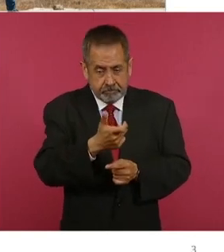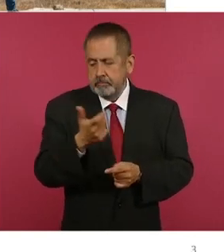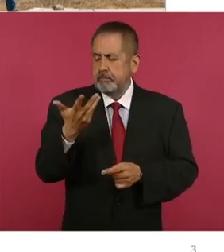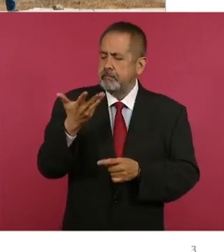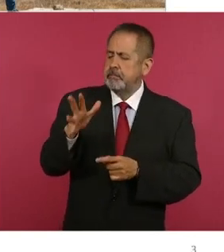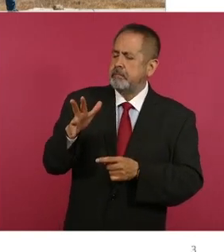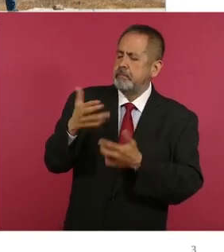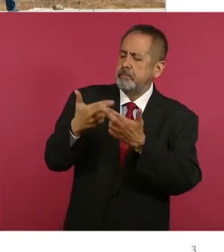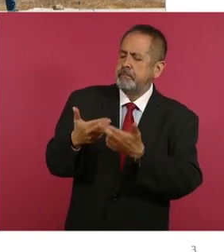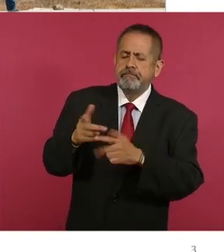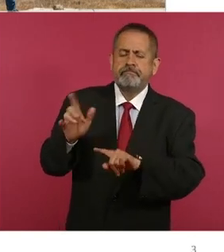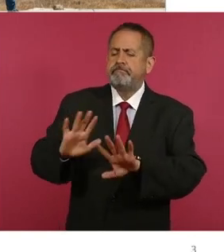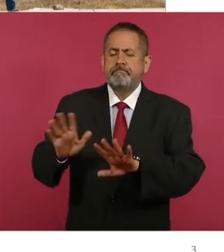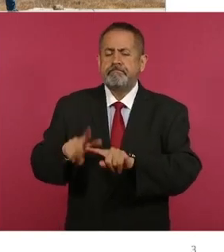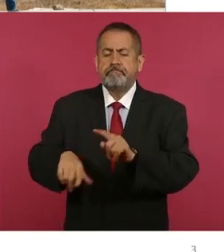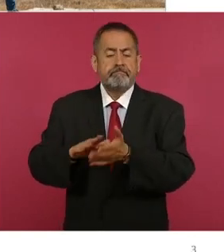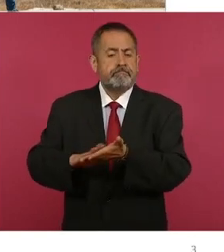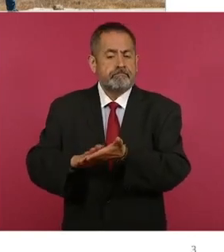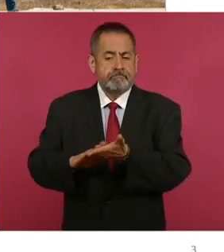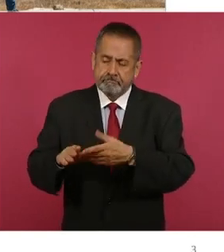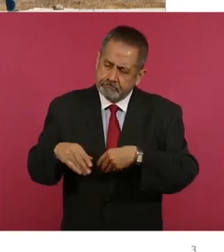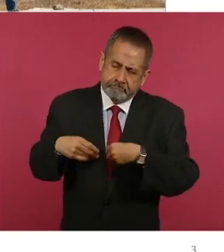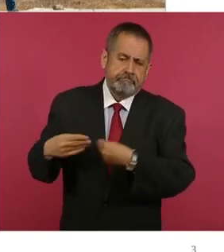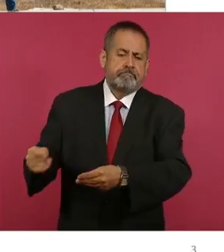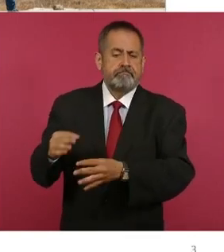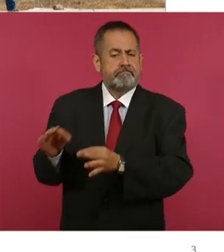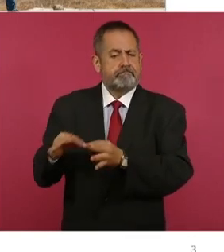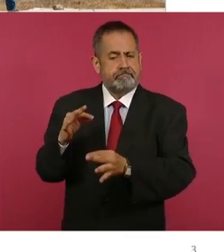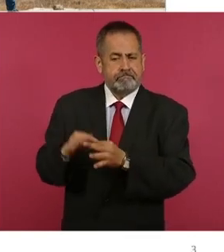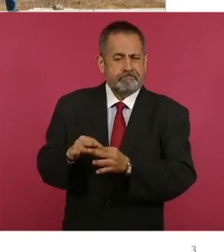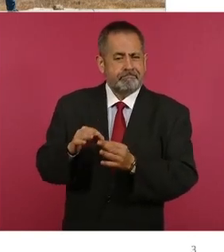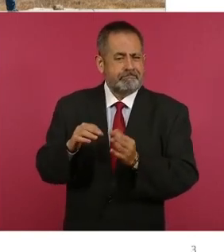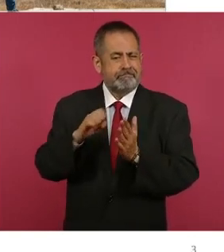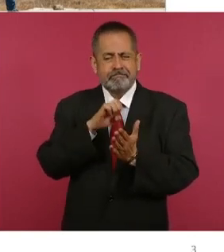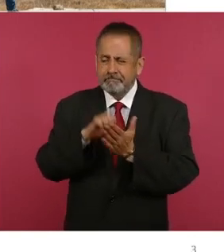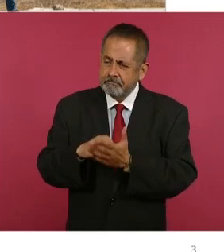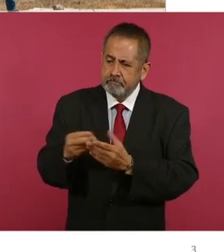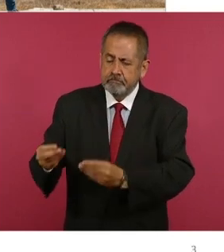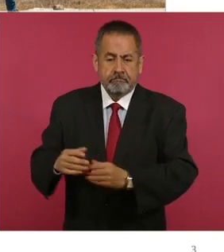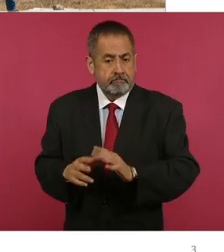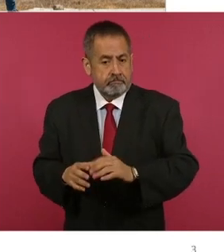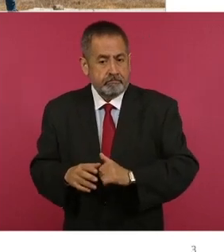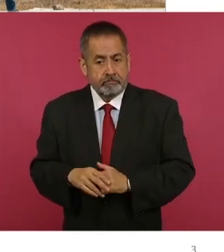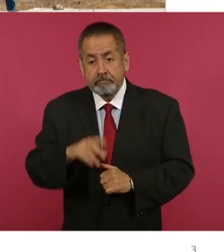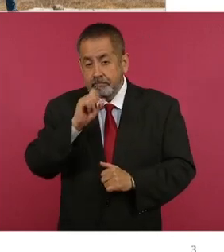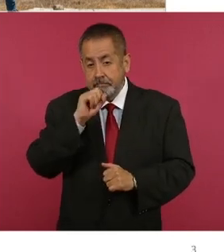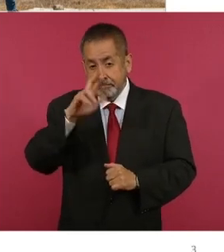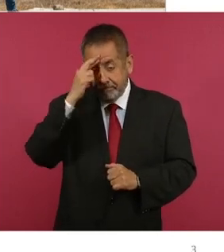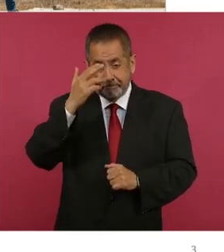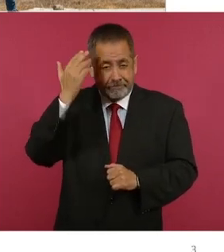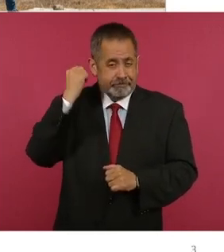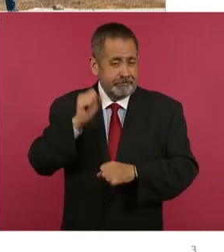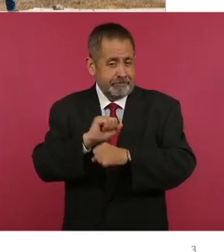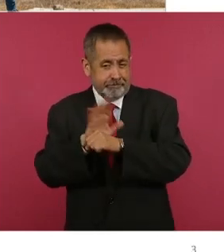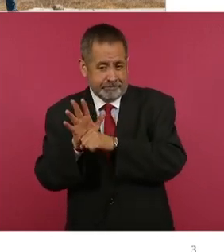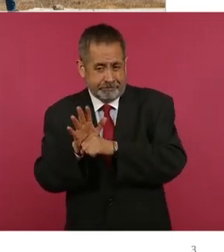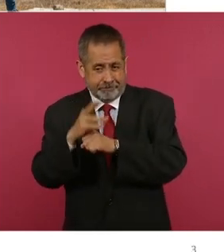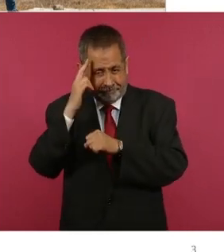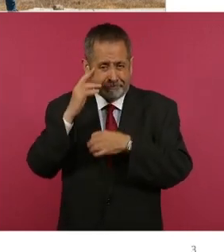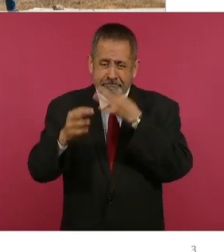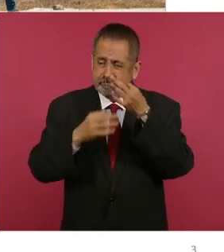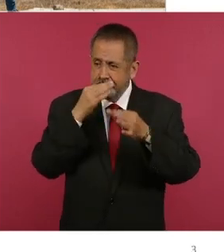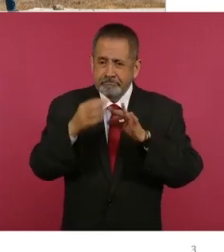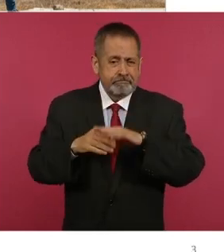Se han dado apoyos también cuando fue el COVID, que lo reportamos en las conferencias vespertinas, cuando fue toda la emergencia